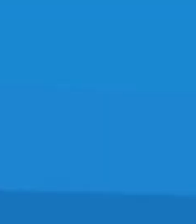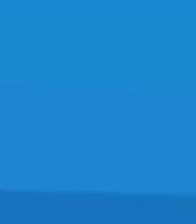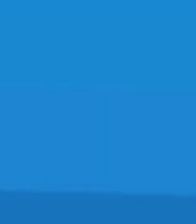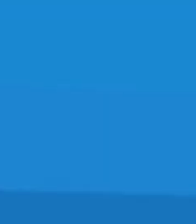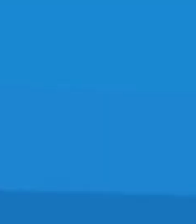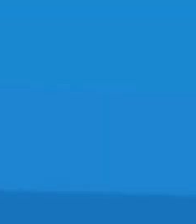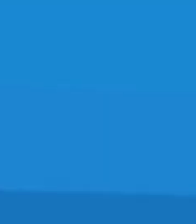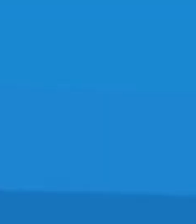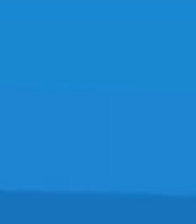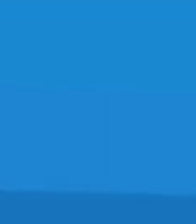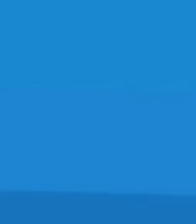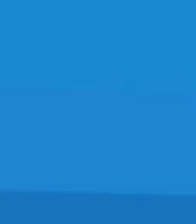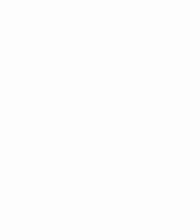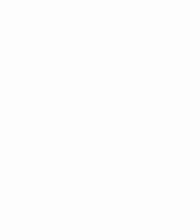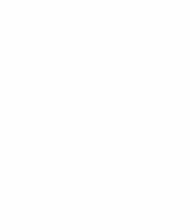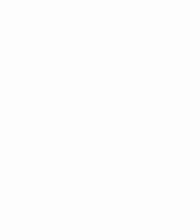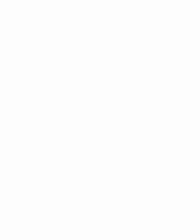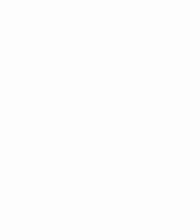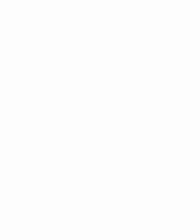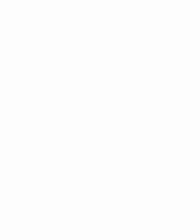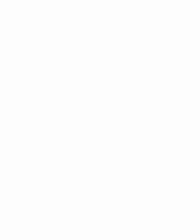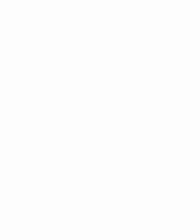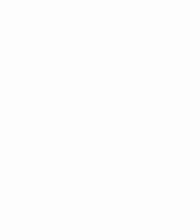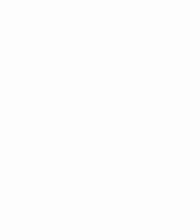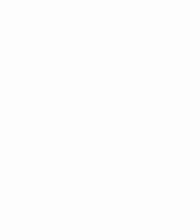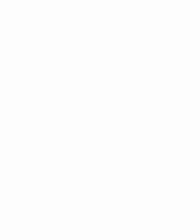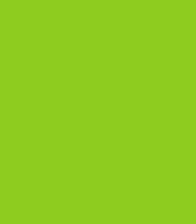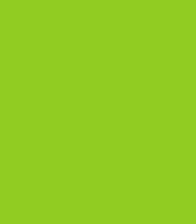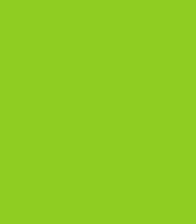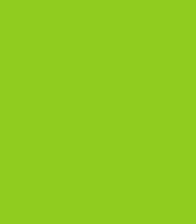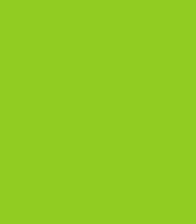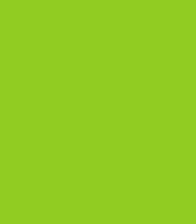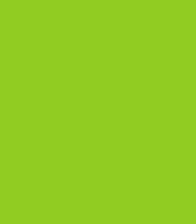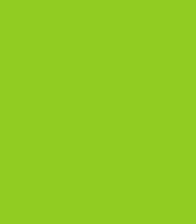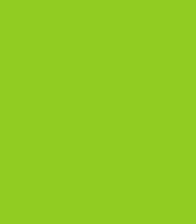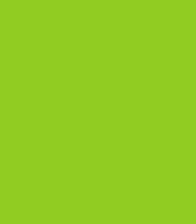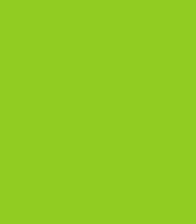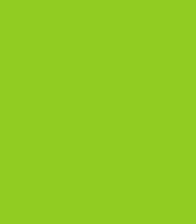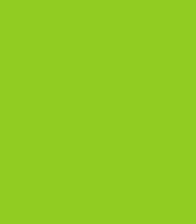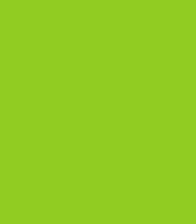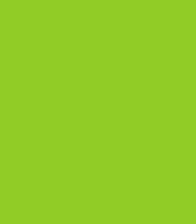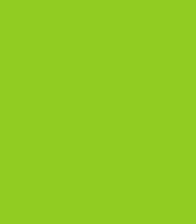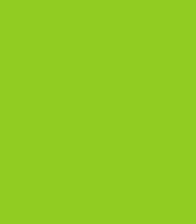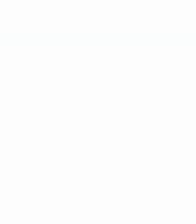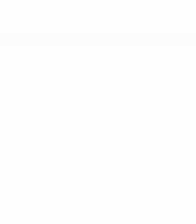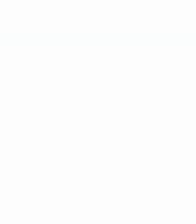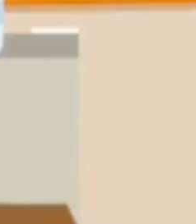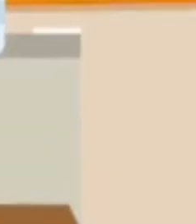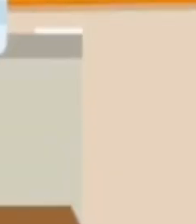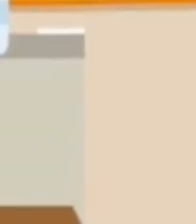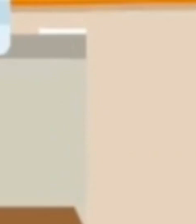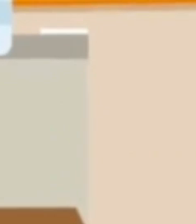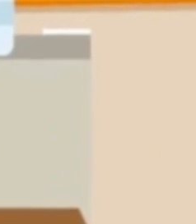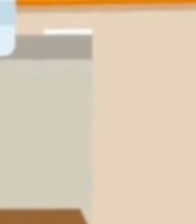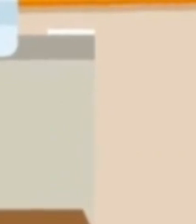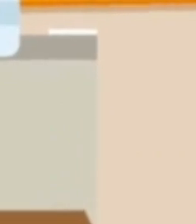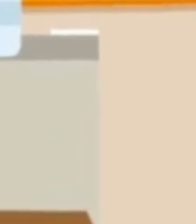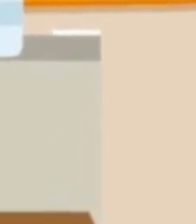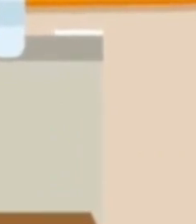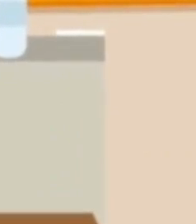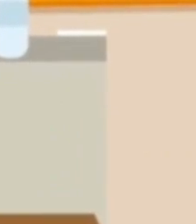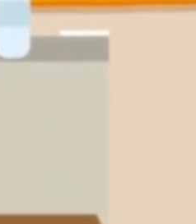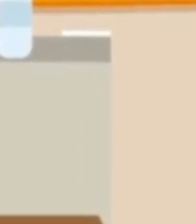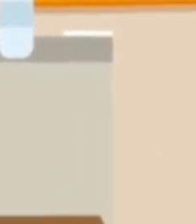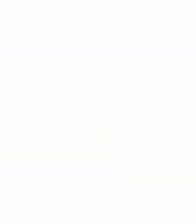No seamos indiferentes. El Jurado Nacional de Elecciones promueve un voto responsable. Al momento de acudir a las urnas,